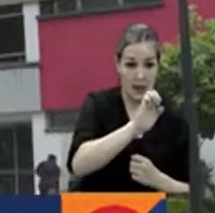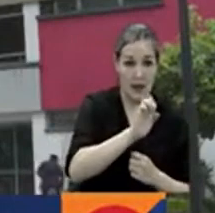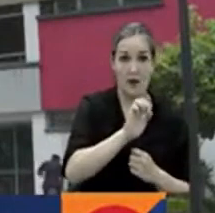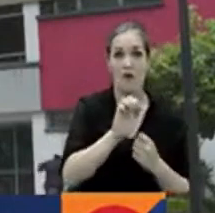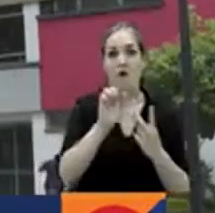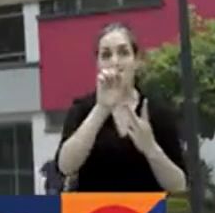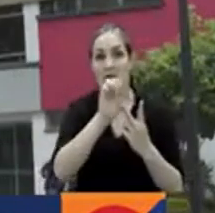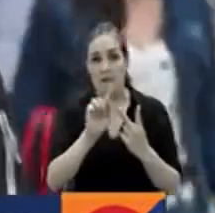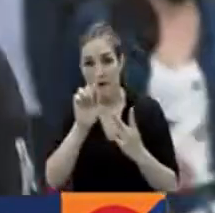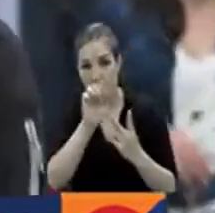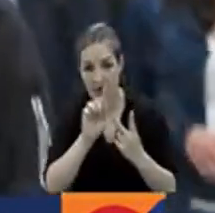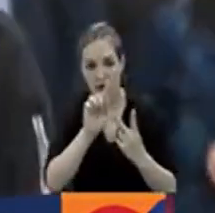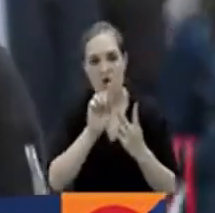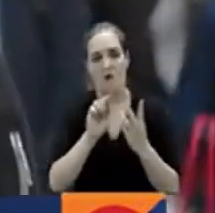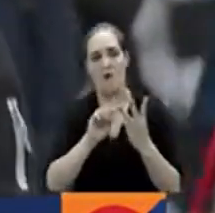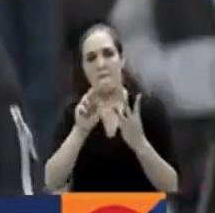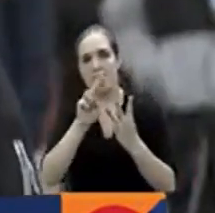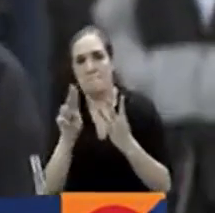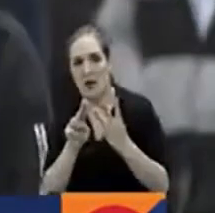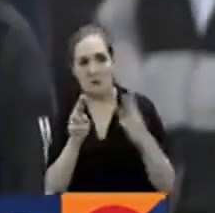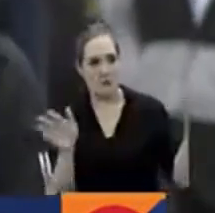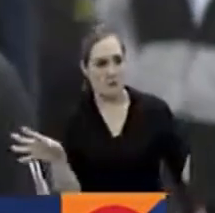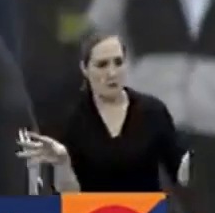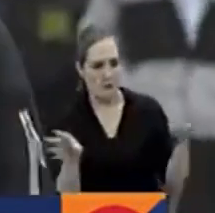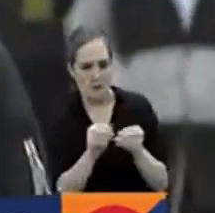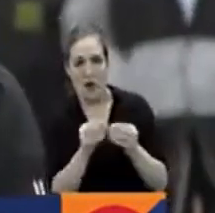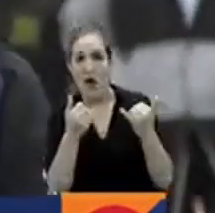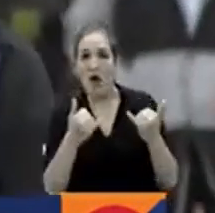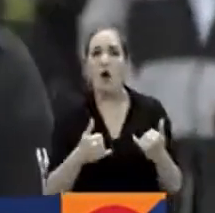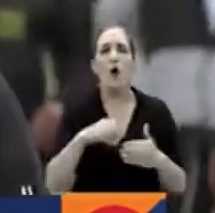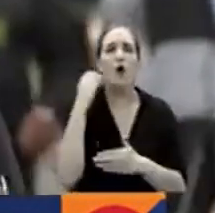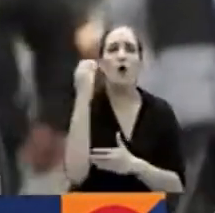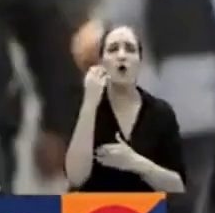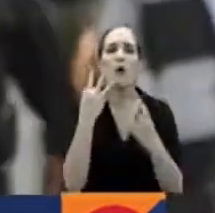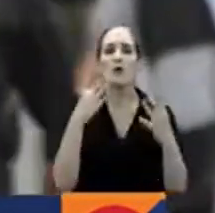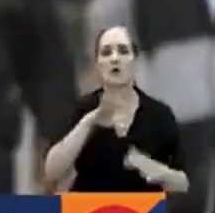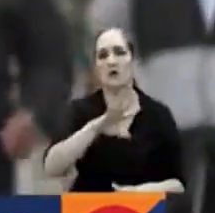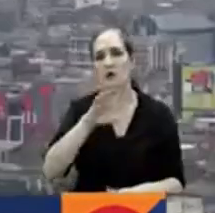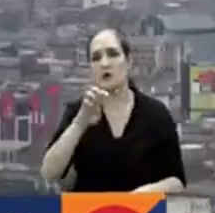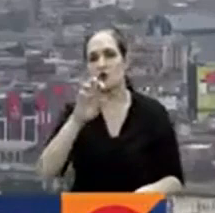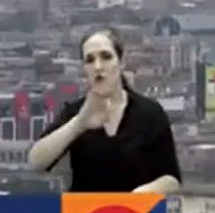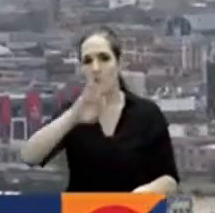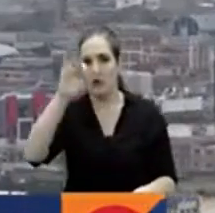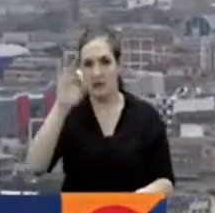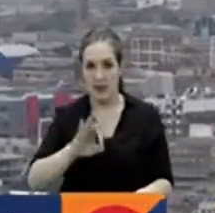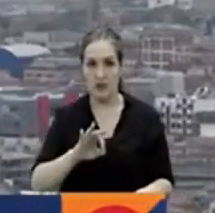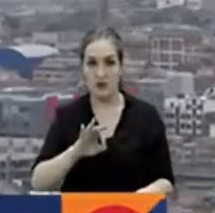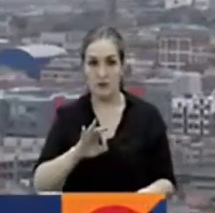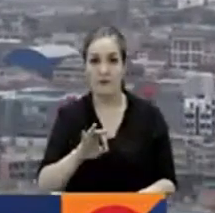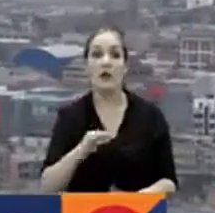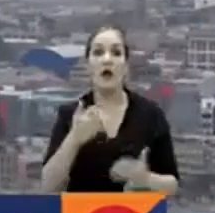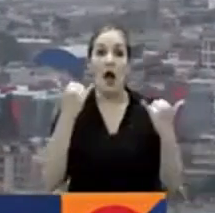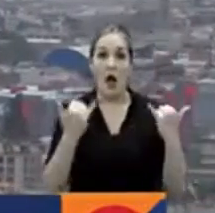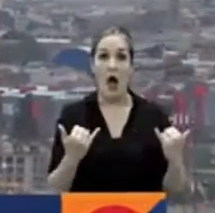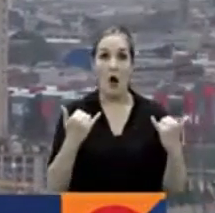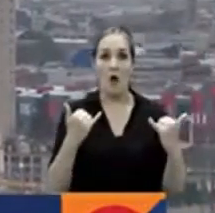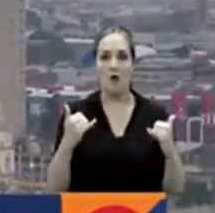-febrero 2023, la proporción de ocupados informales en Colombia fue de 58%, lo que significó una disminución de 0